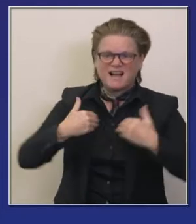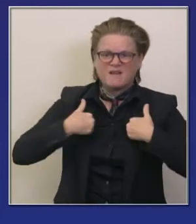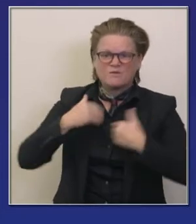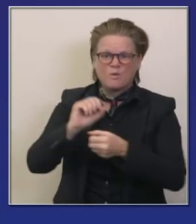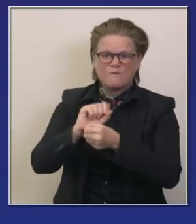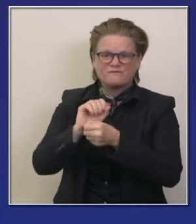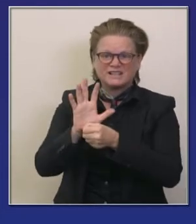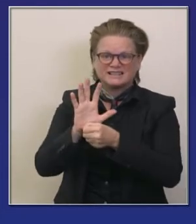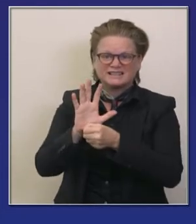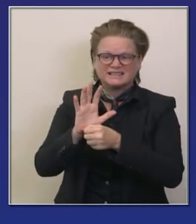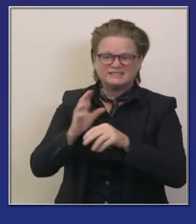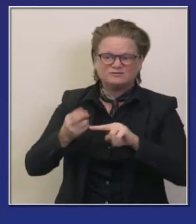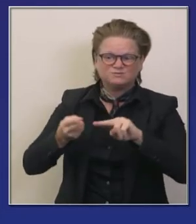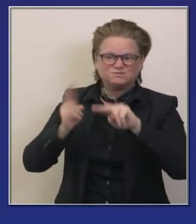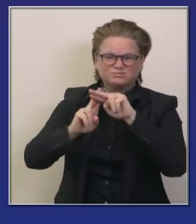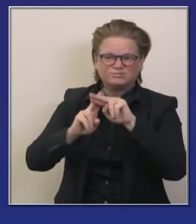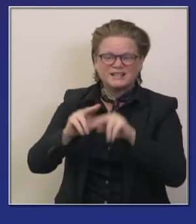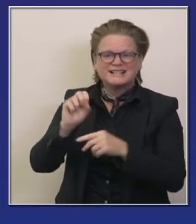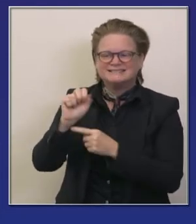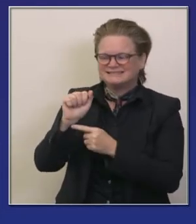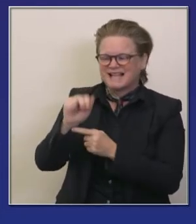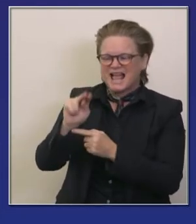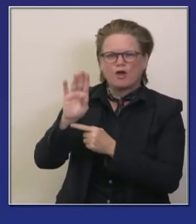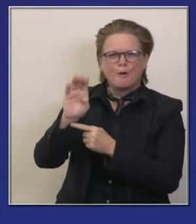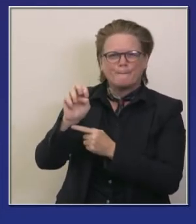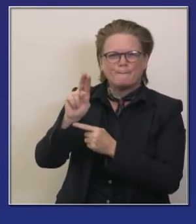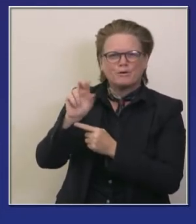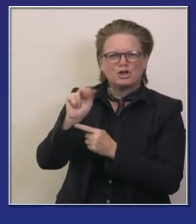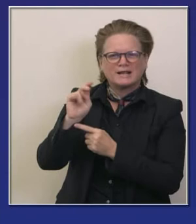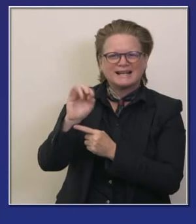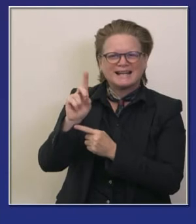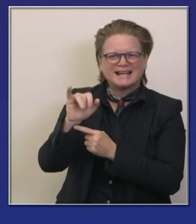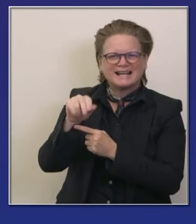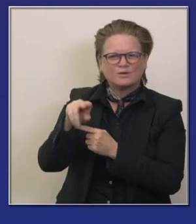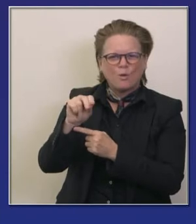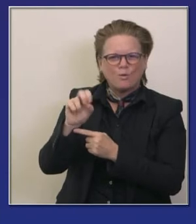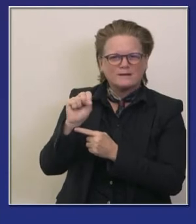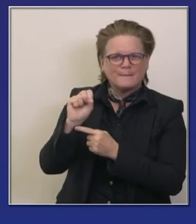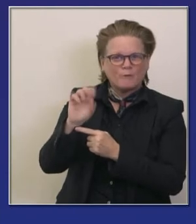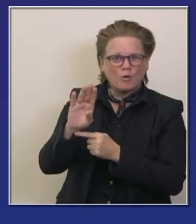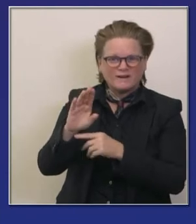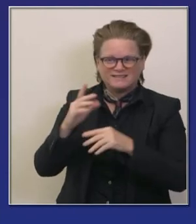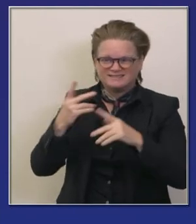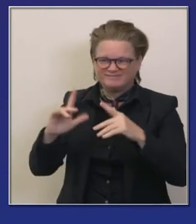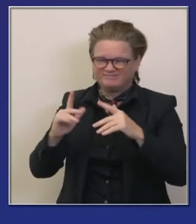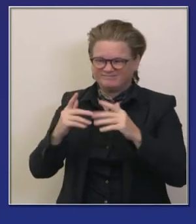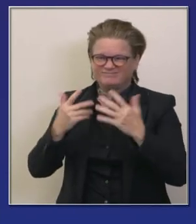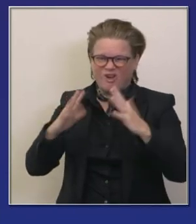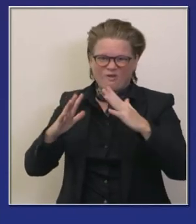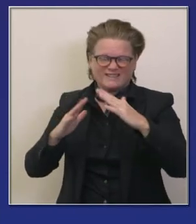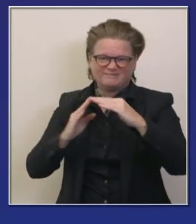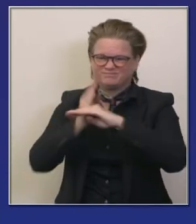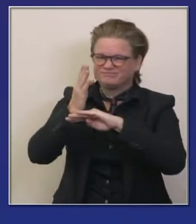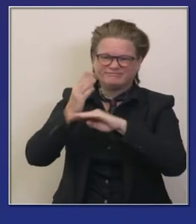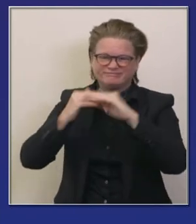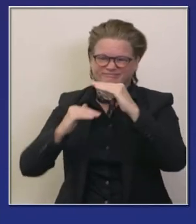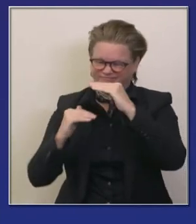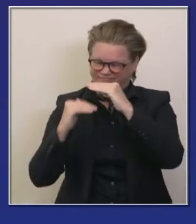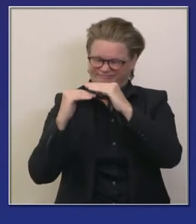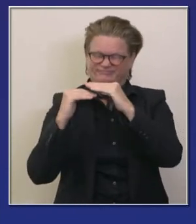sábado en san bernardino sintiendo la presión en unidades de cuidados intensivos estamos tratando de descompresionar